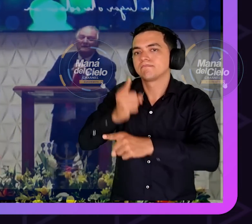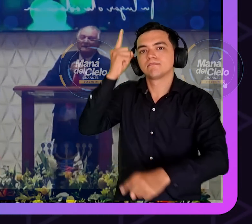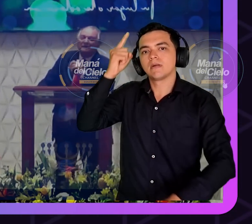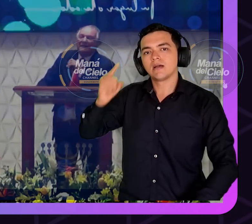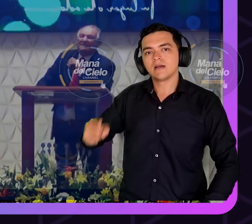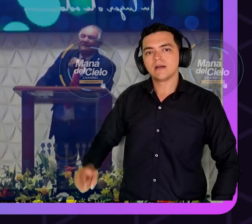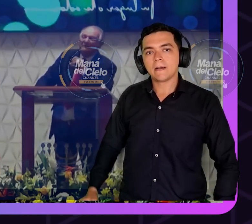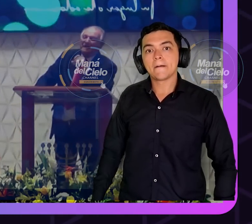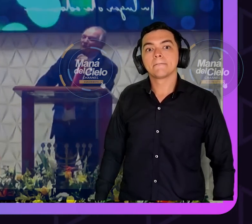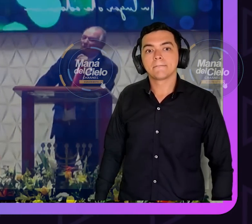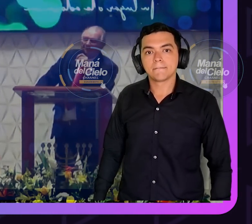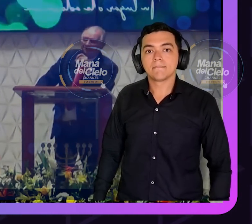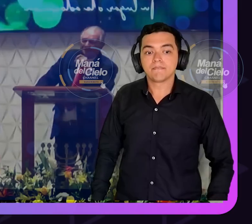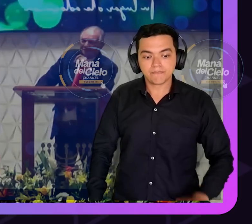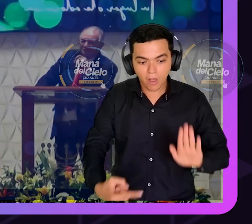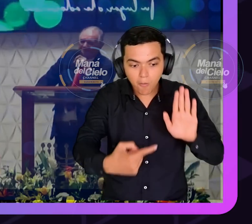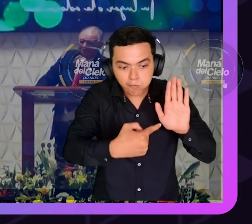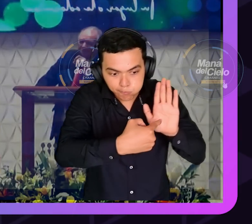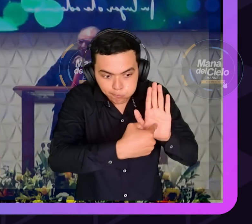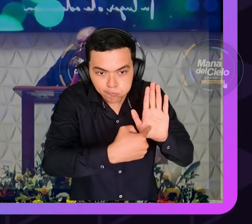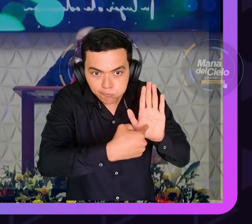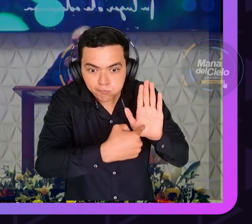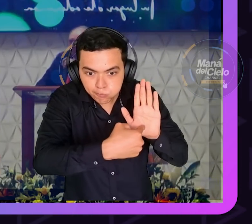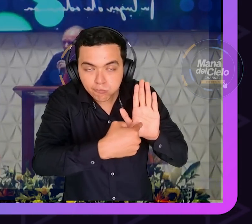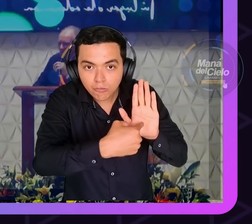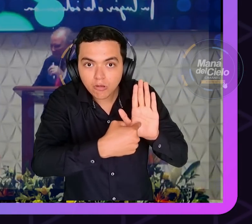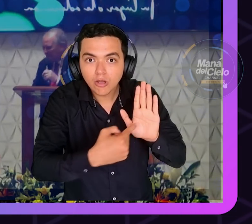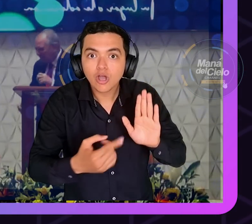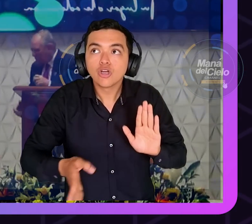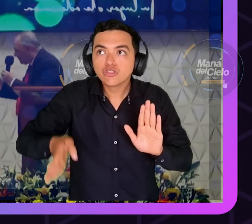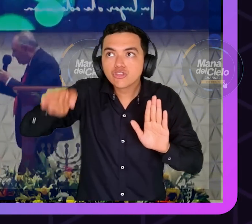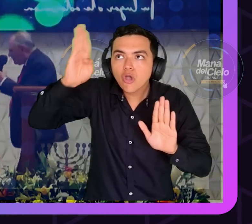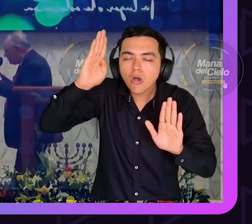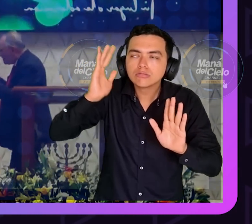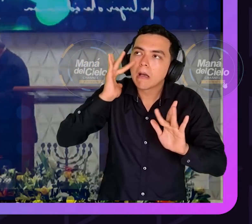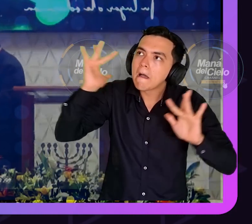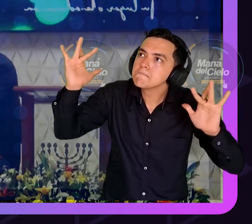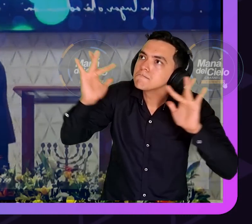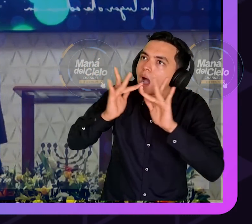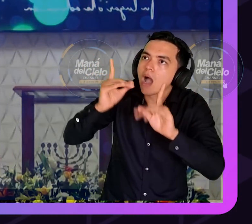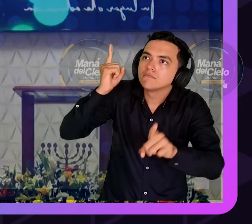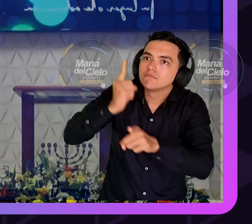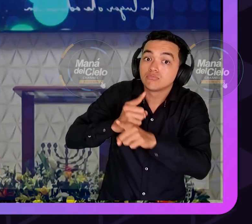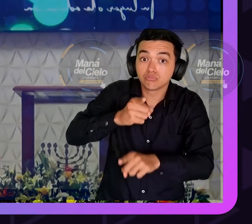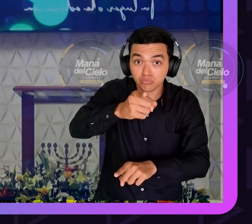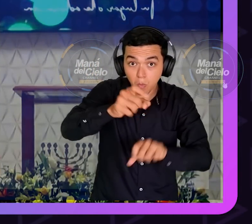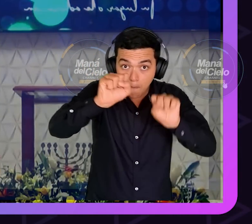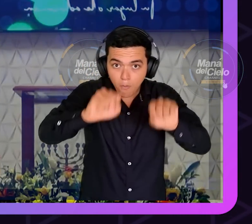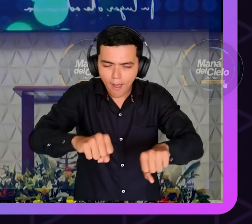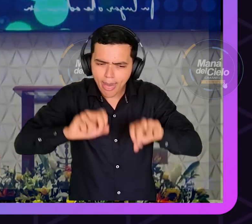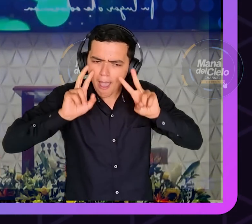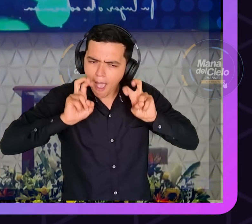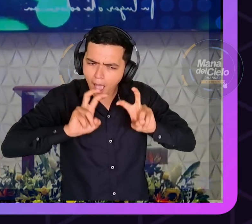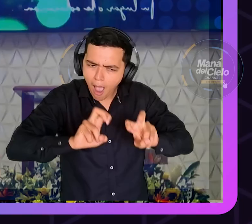examinarlo cuando quieras así que nosotros lo primero que tenemos que volver es a creer en la Biblia